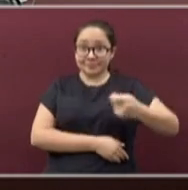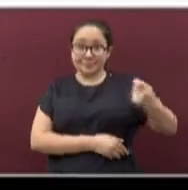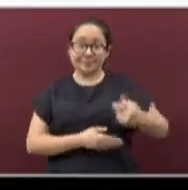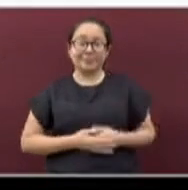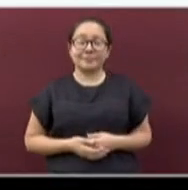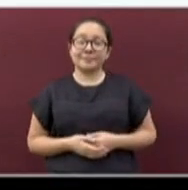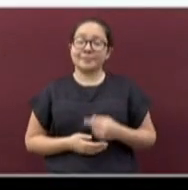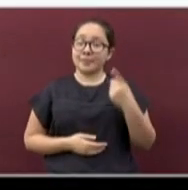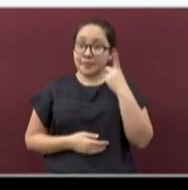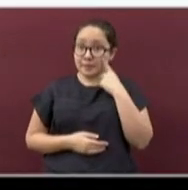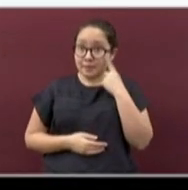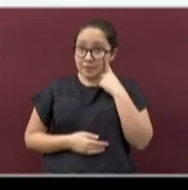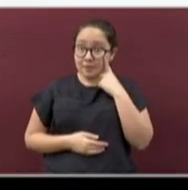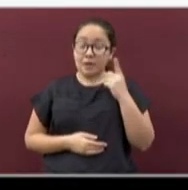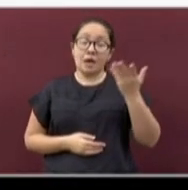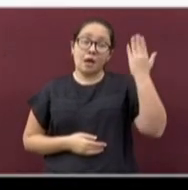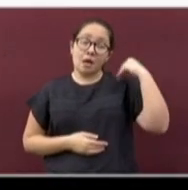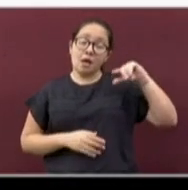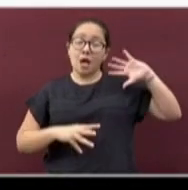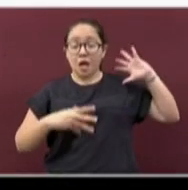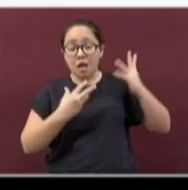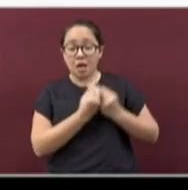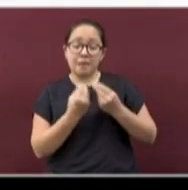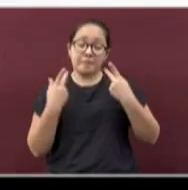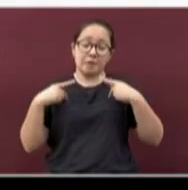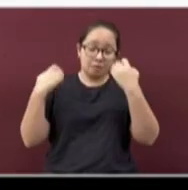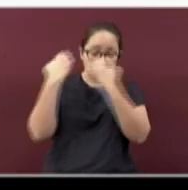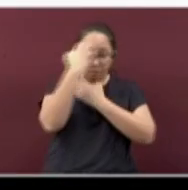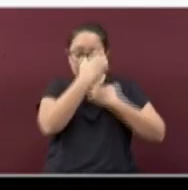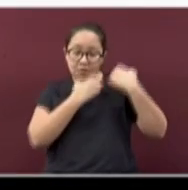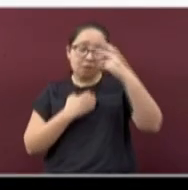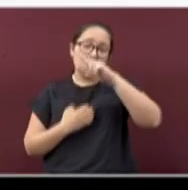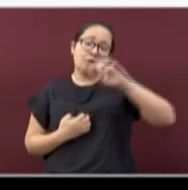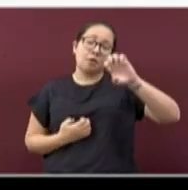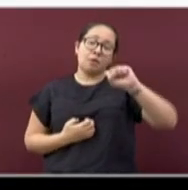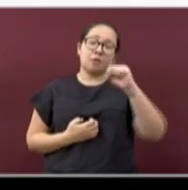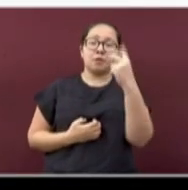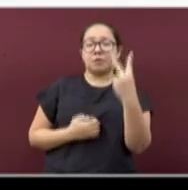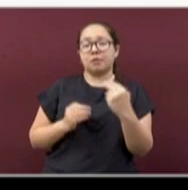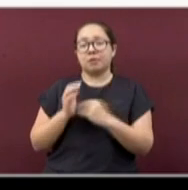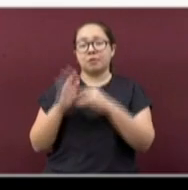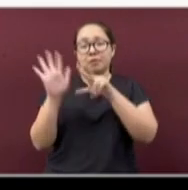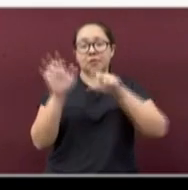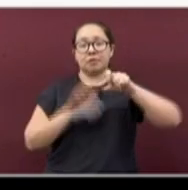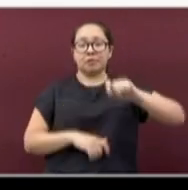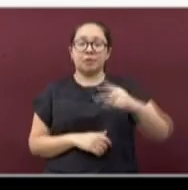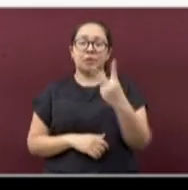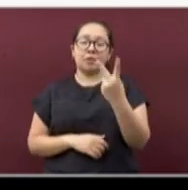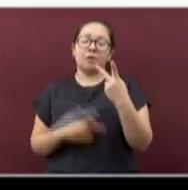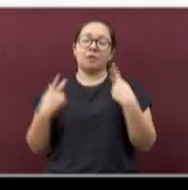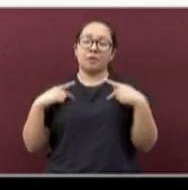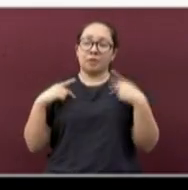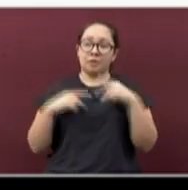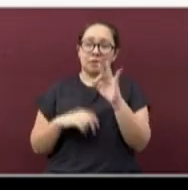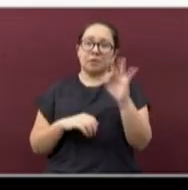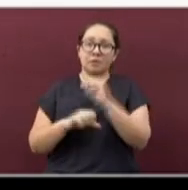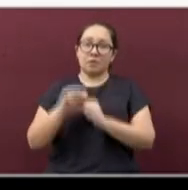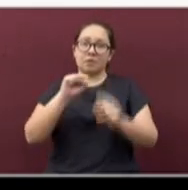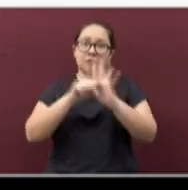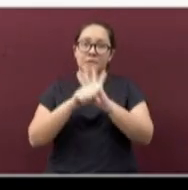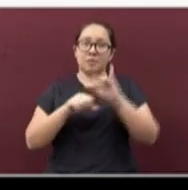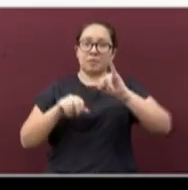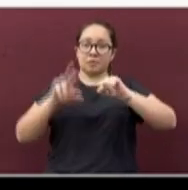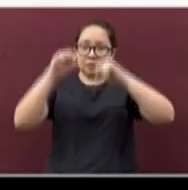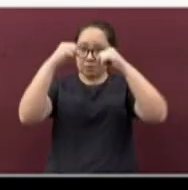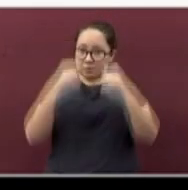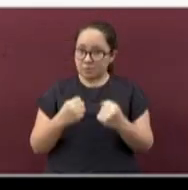Miren ustedes, se han atendido en el estado 262,822 pacientes con diagnóstico probable